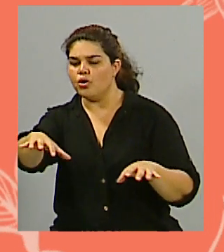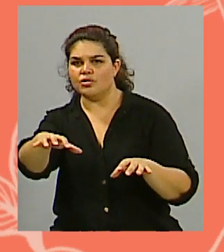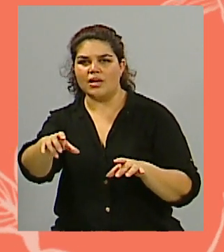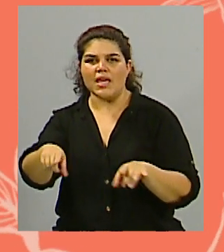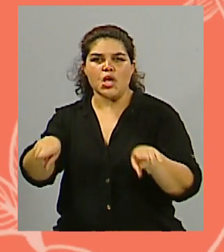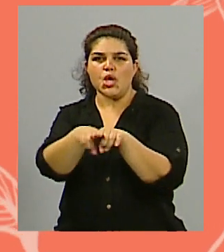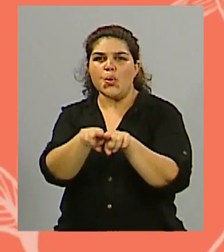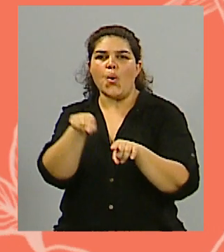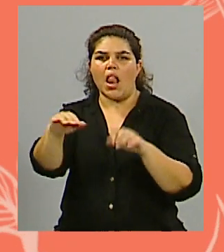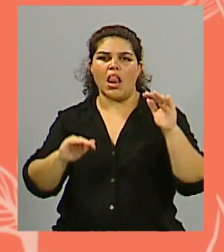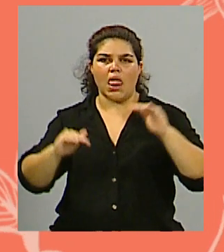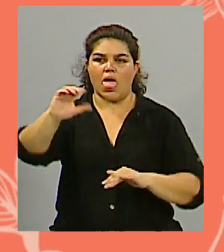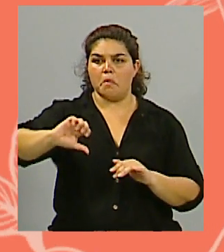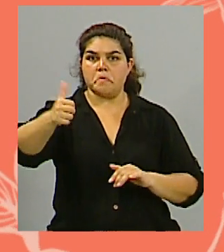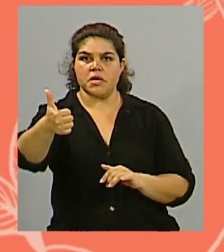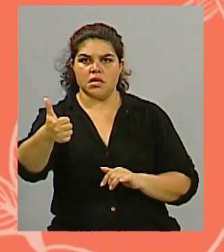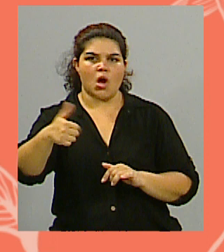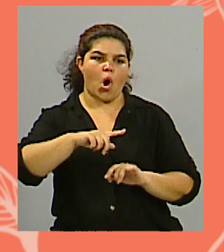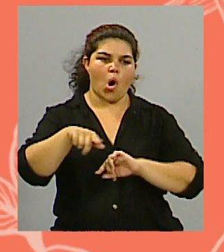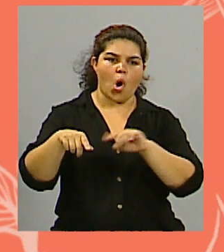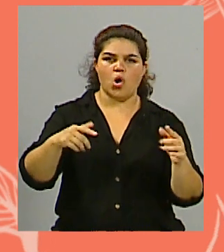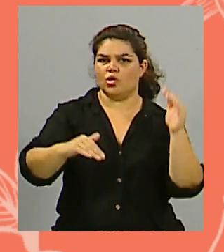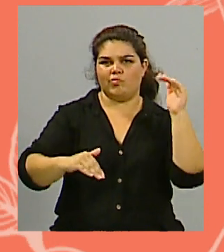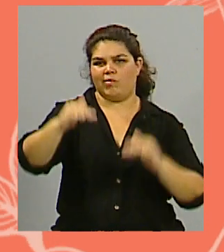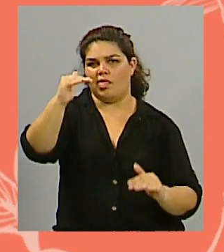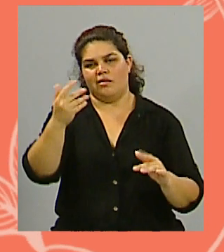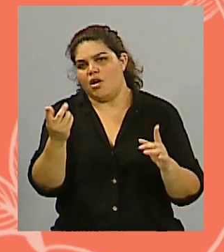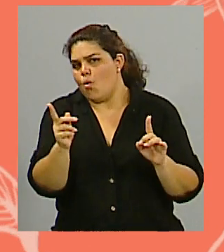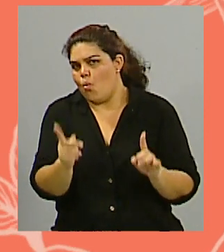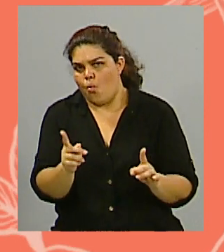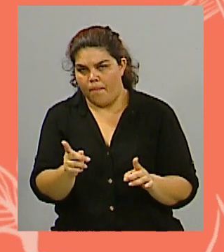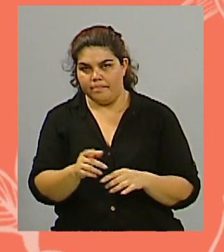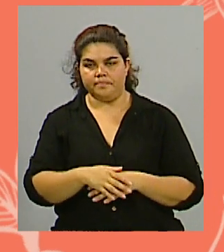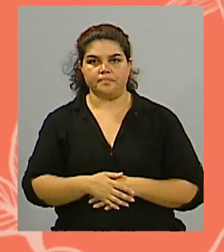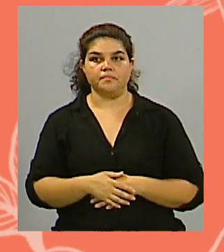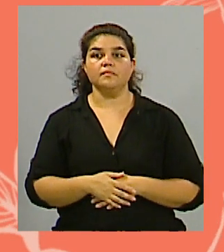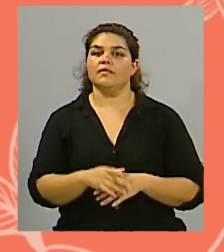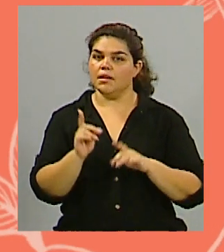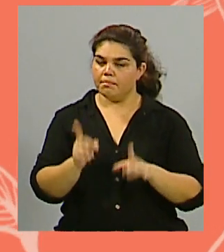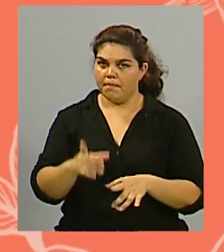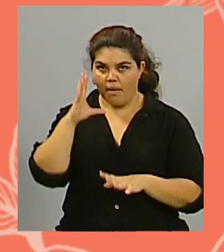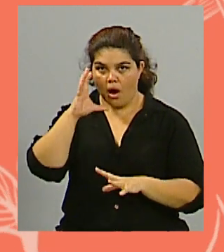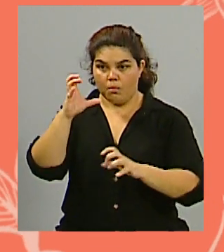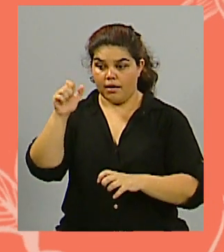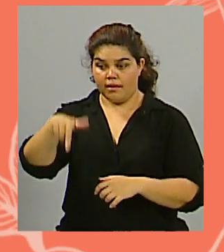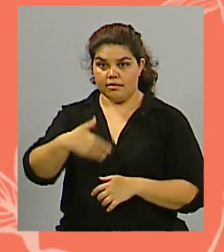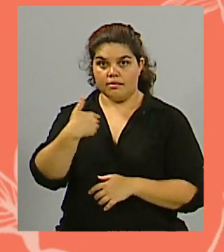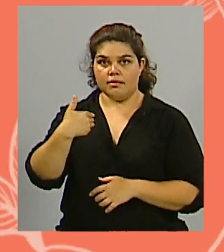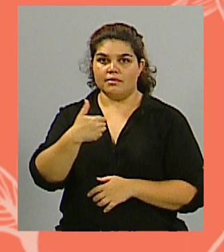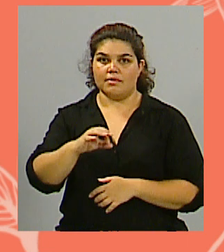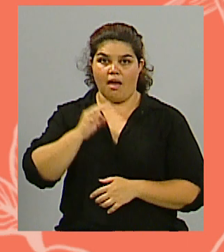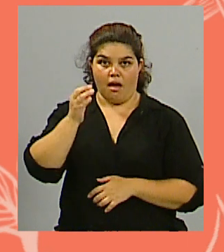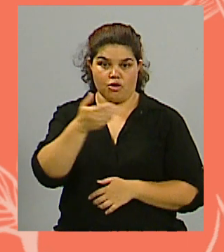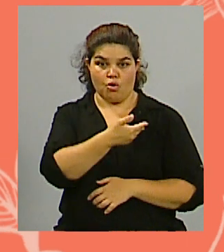y en cuanto al 2024, teniendo en cuenta que venimos de un cambio de gobierno, con obviamente, me imagino también distintas expectativas, pero también con un